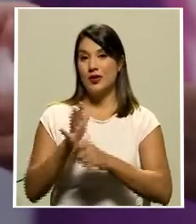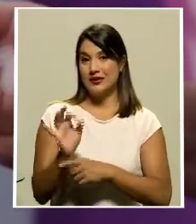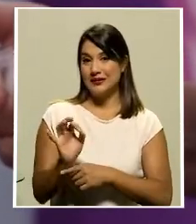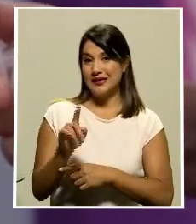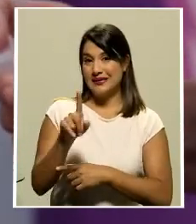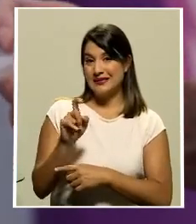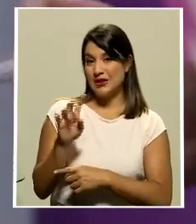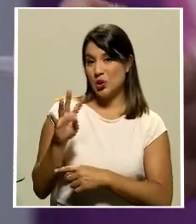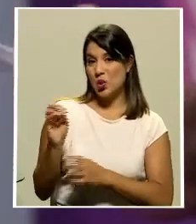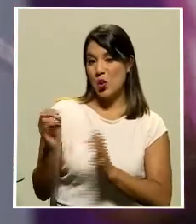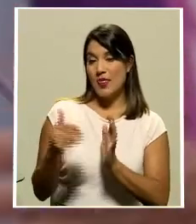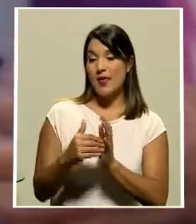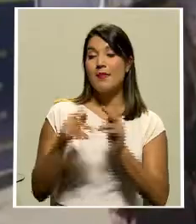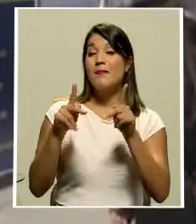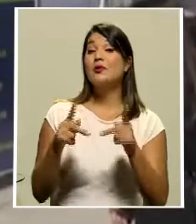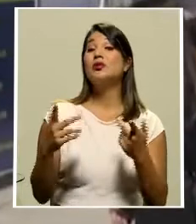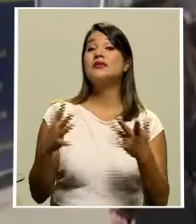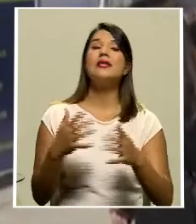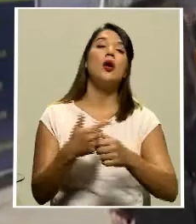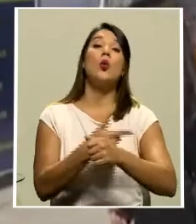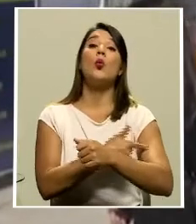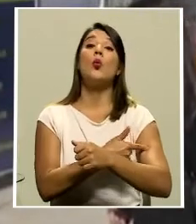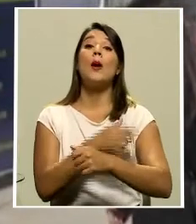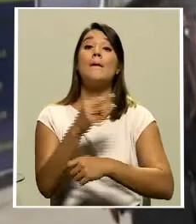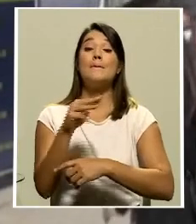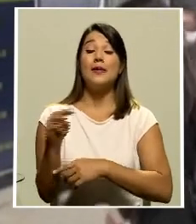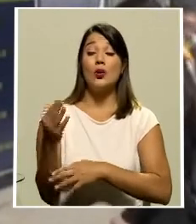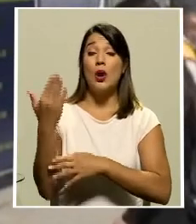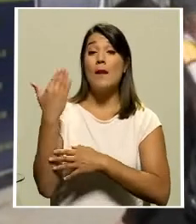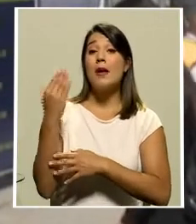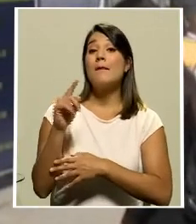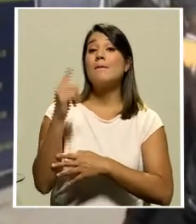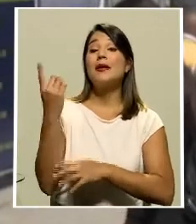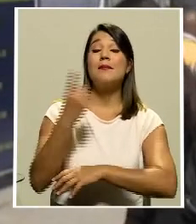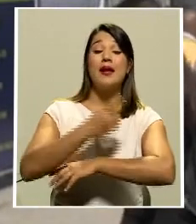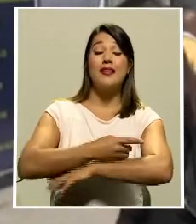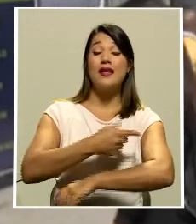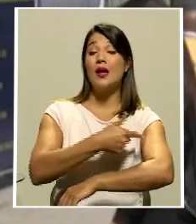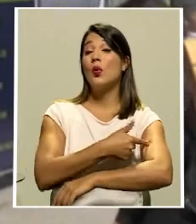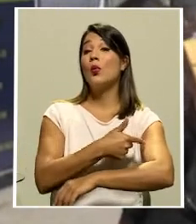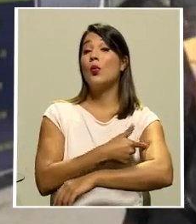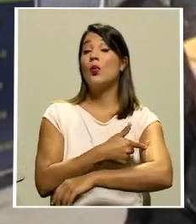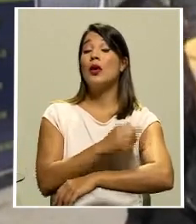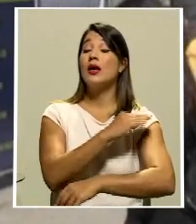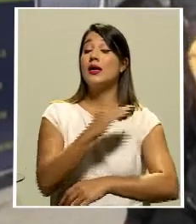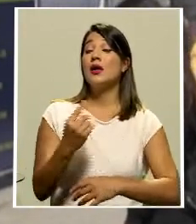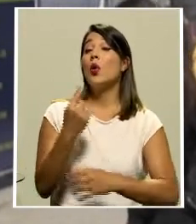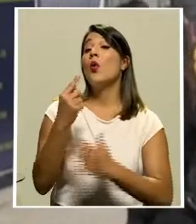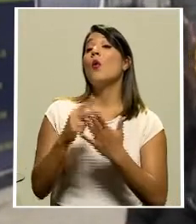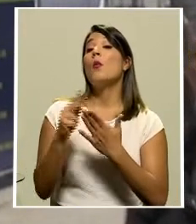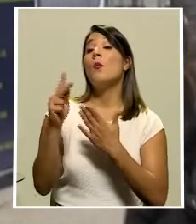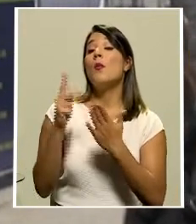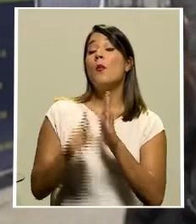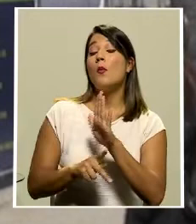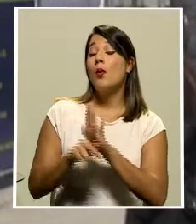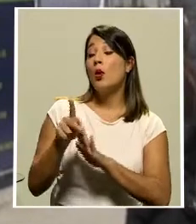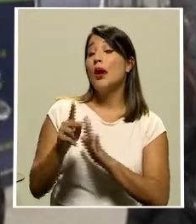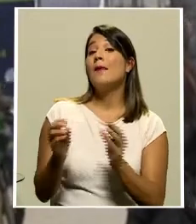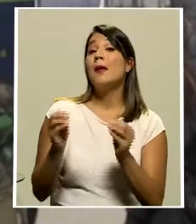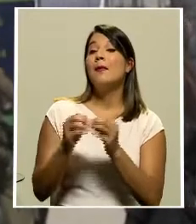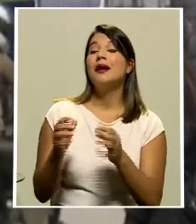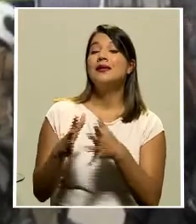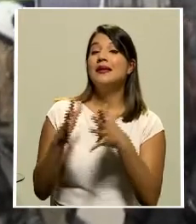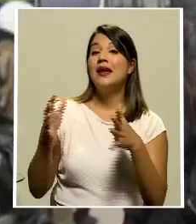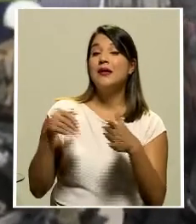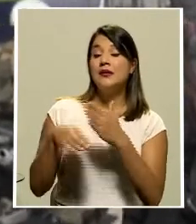140.000 personas fueron inoculadas el miércoles en la primera jornada de uno de los programas de inmunización colectiva más ambiciosos de la